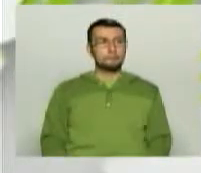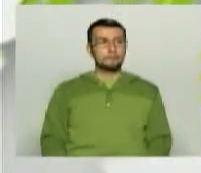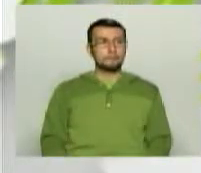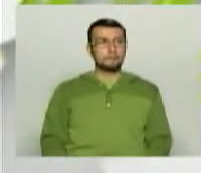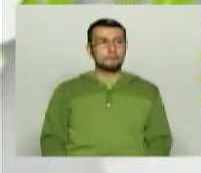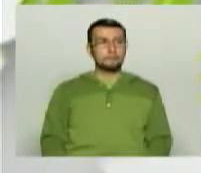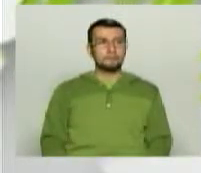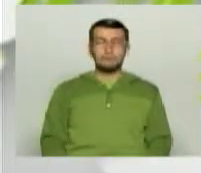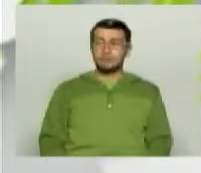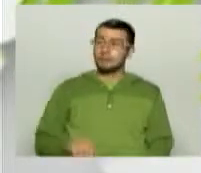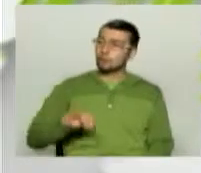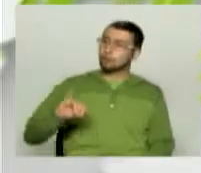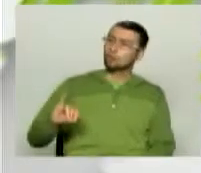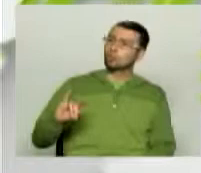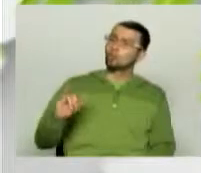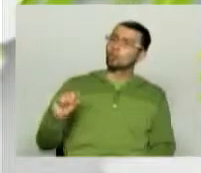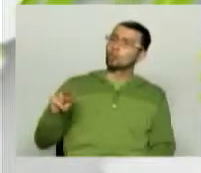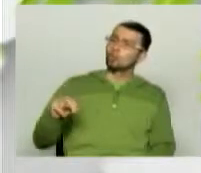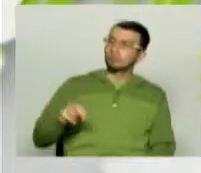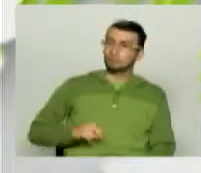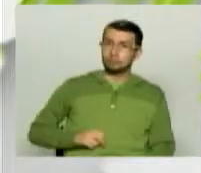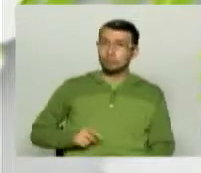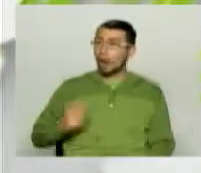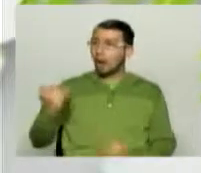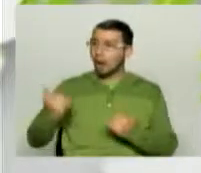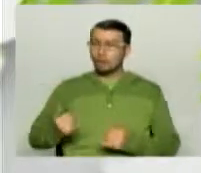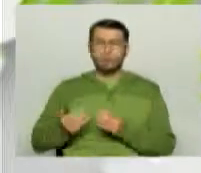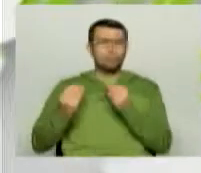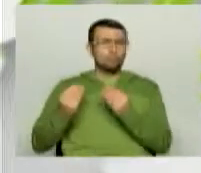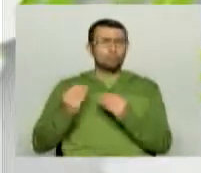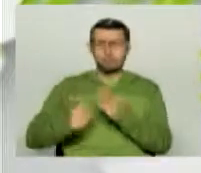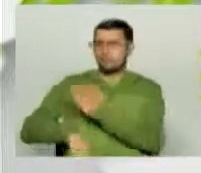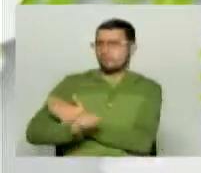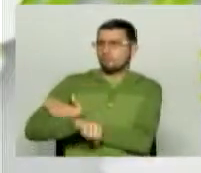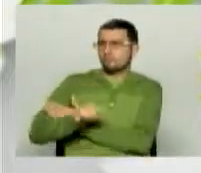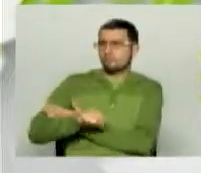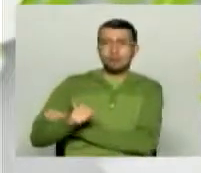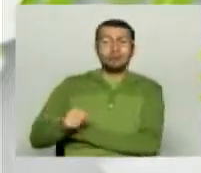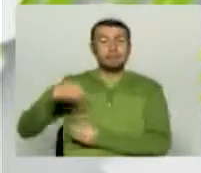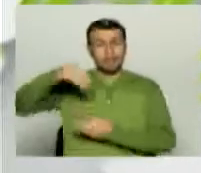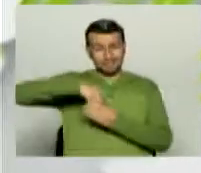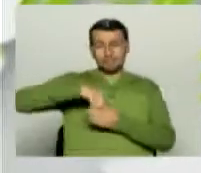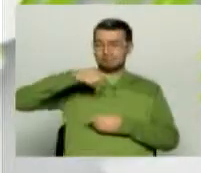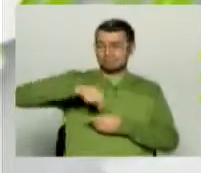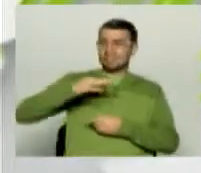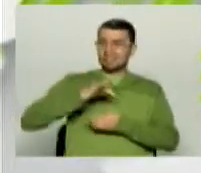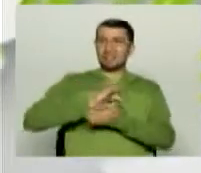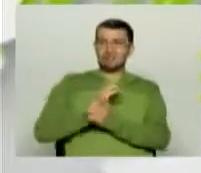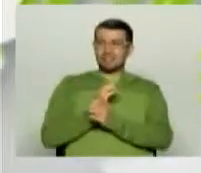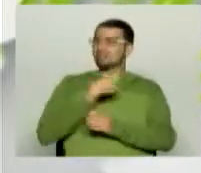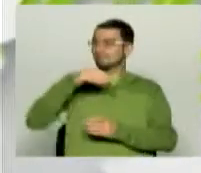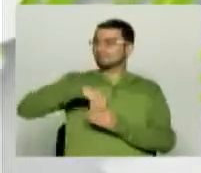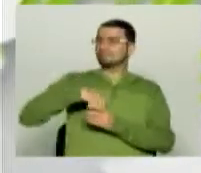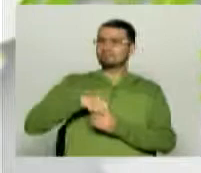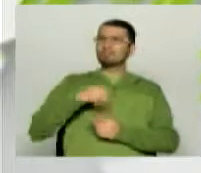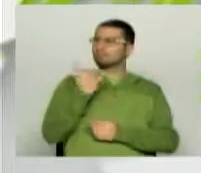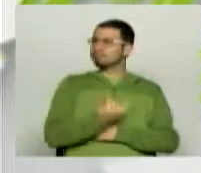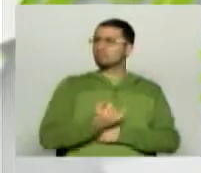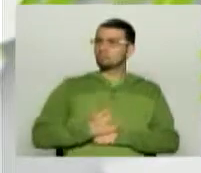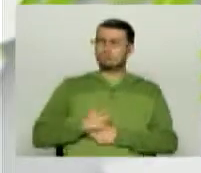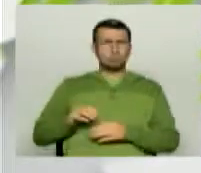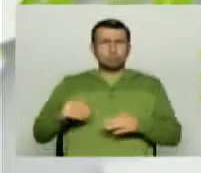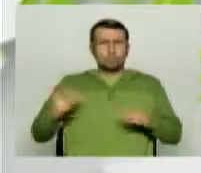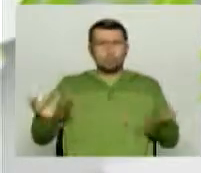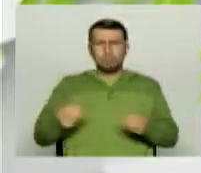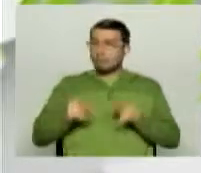Juan Harvey, esta fiebre de fútbol también viene involucrando internamente al personal de Telecafé. Cuéntenos cómo el